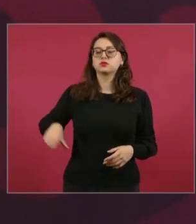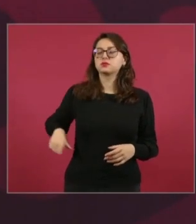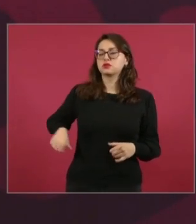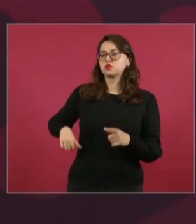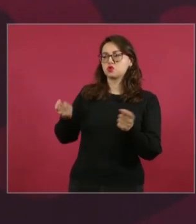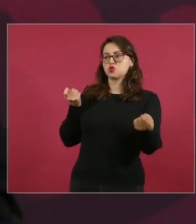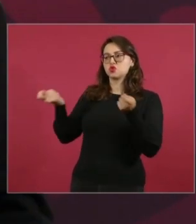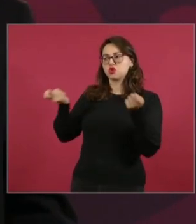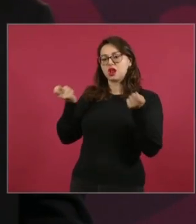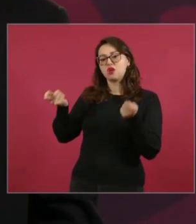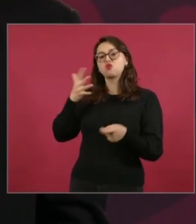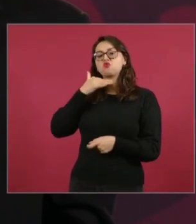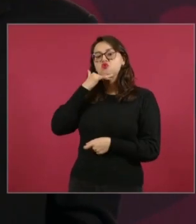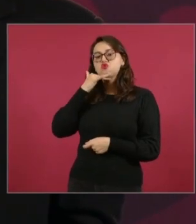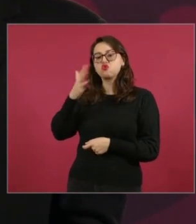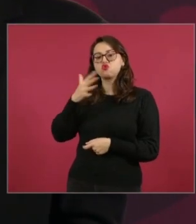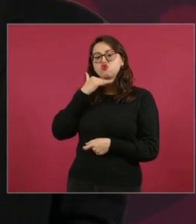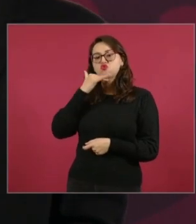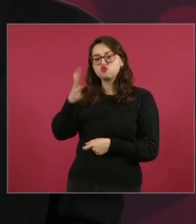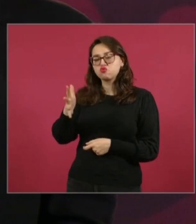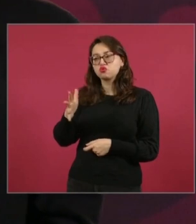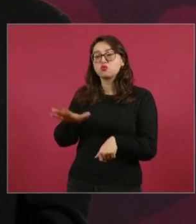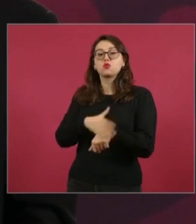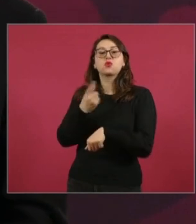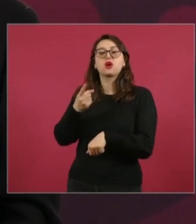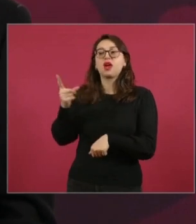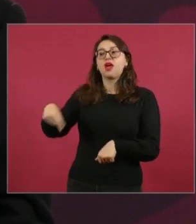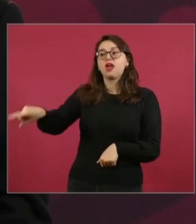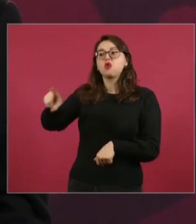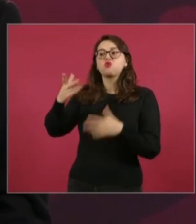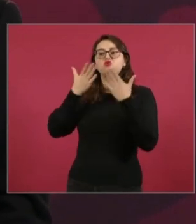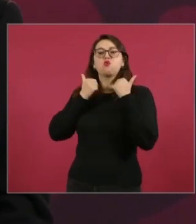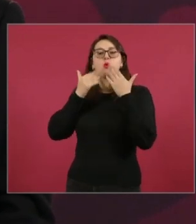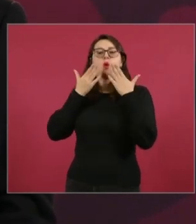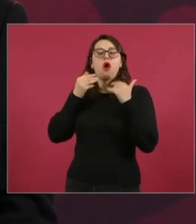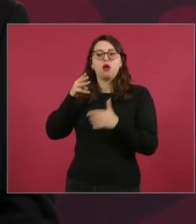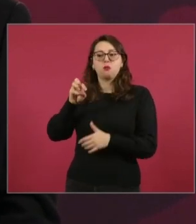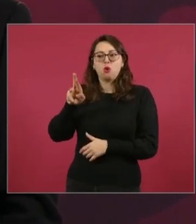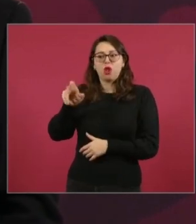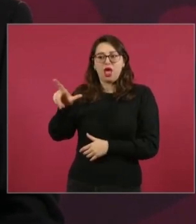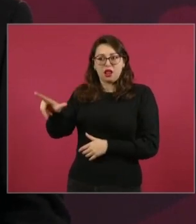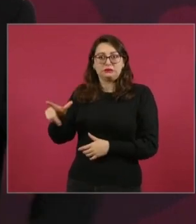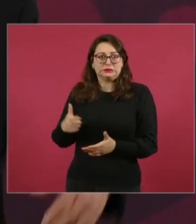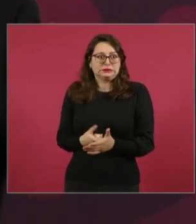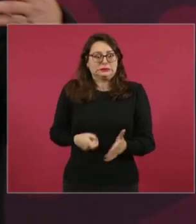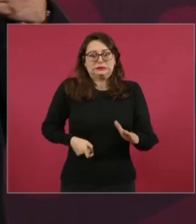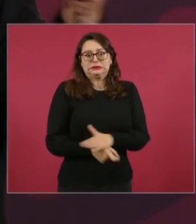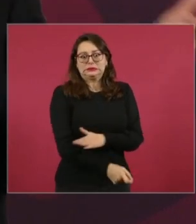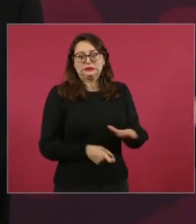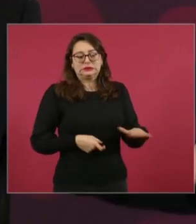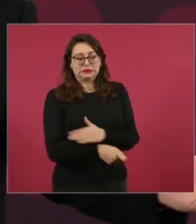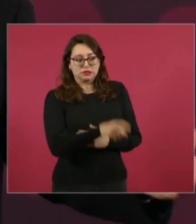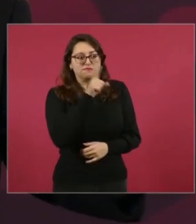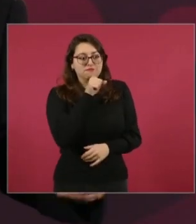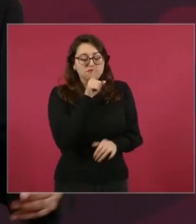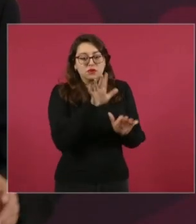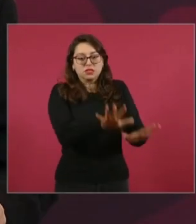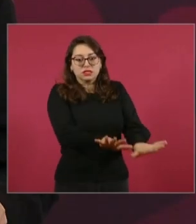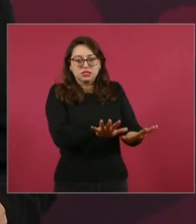Cuando alguien no tiene autoridad moral, pues es rey